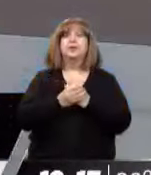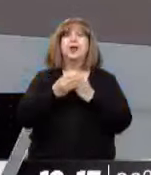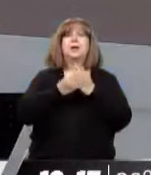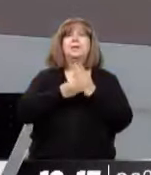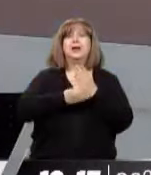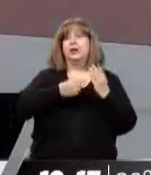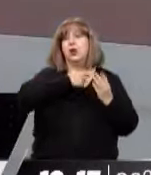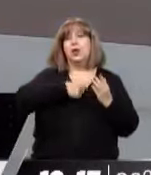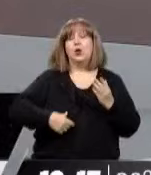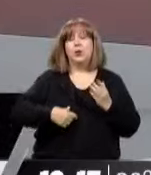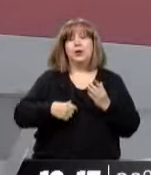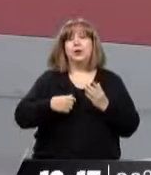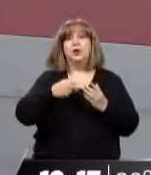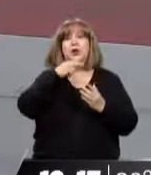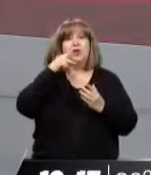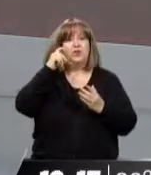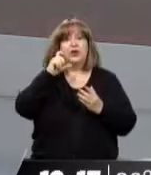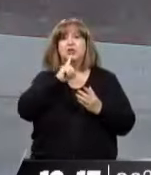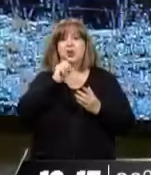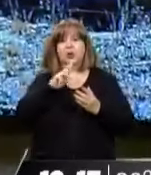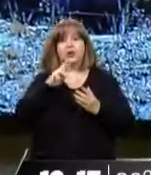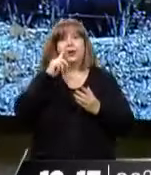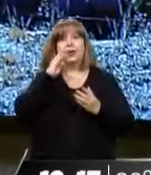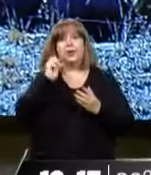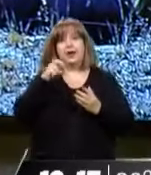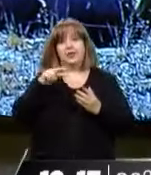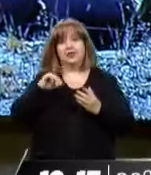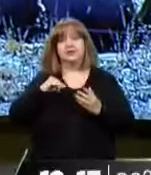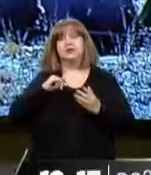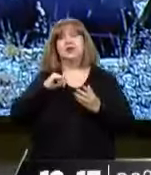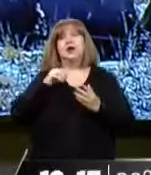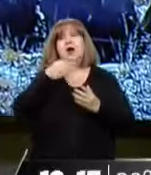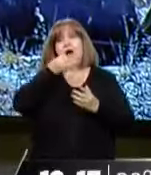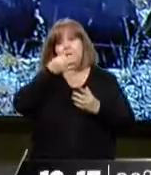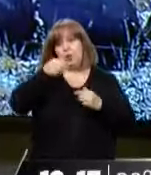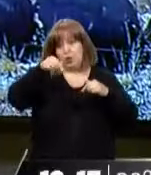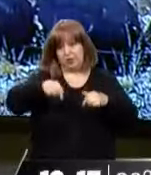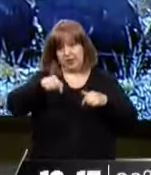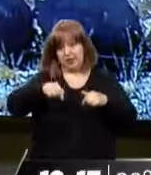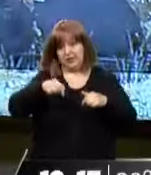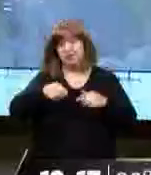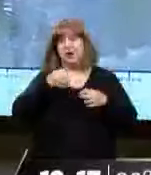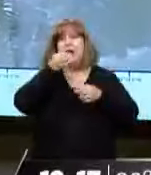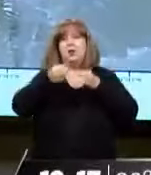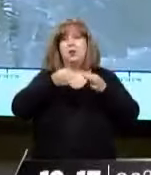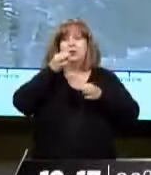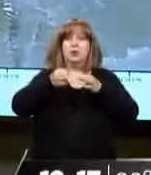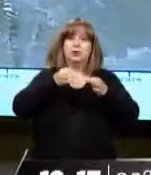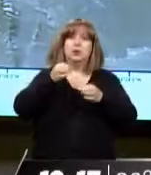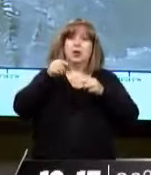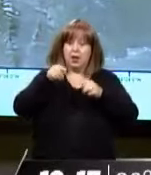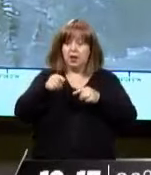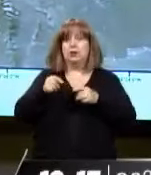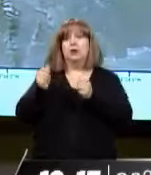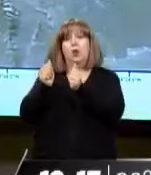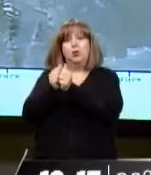Habló el ministro de Gobierno, Víctor Ibáñez, como les decíamos. Es la espada jurídica del Ejecutivo Provincial y quien seguramente empezará las